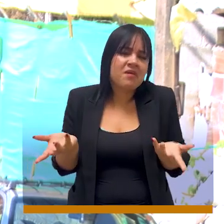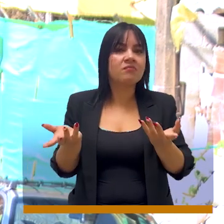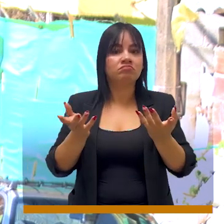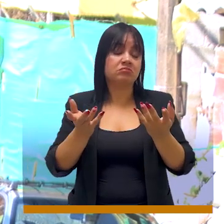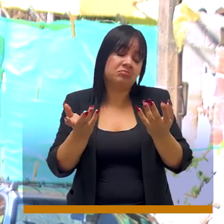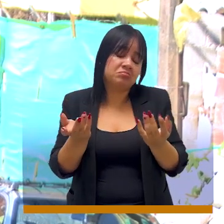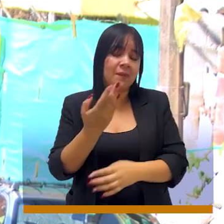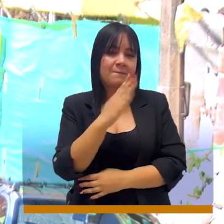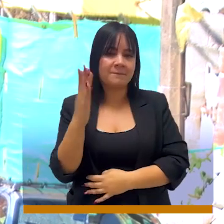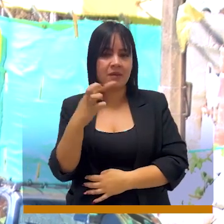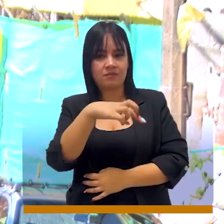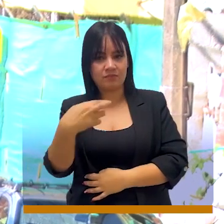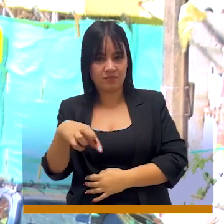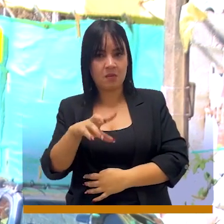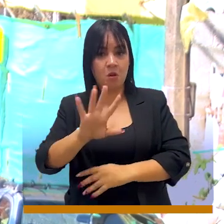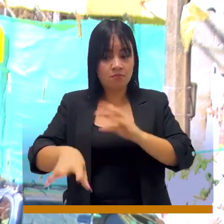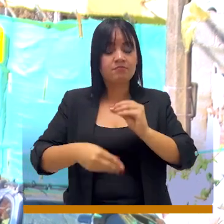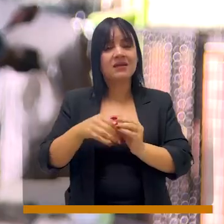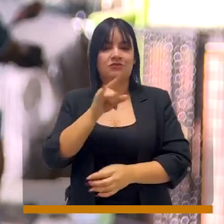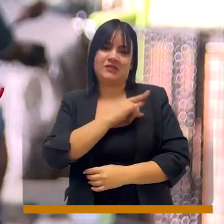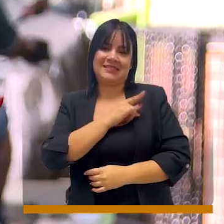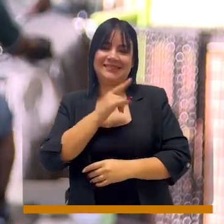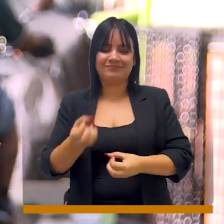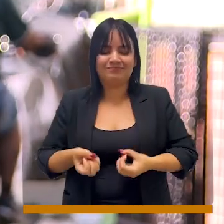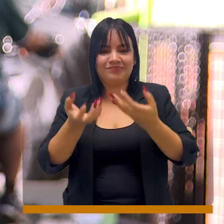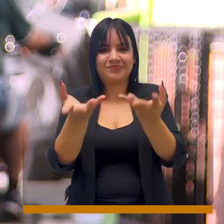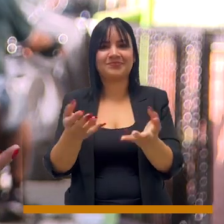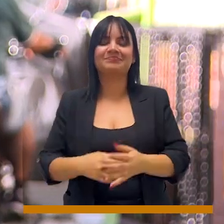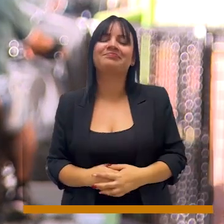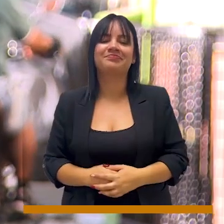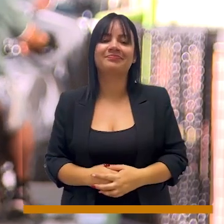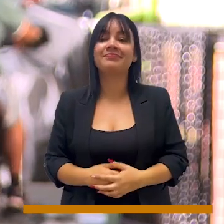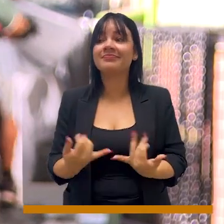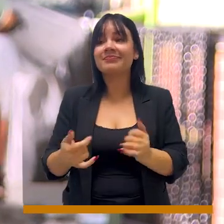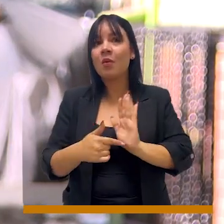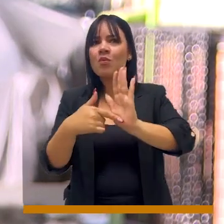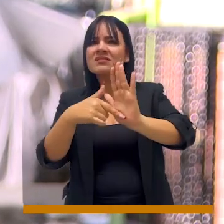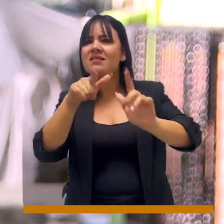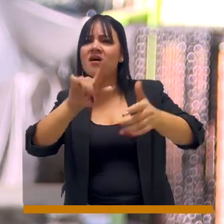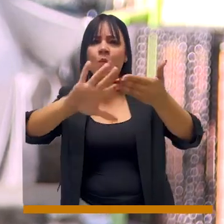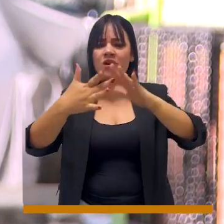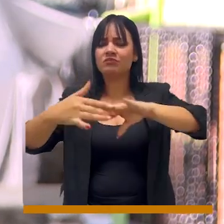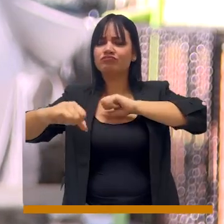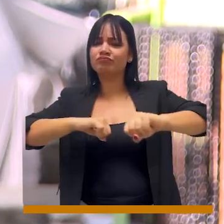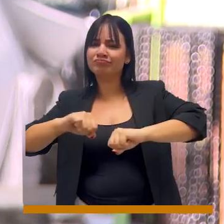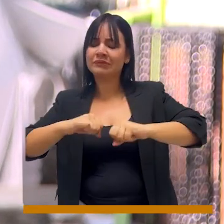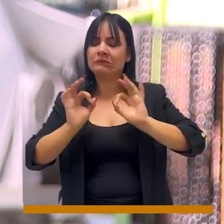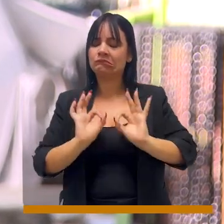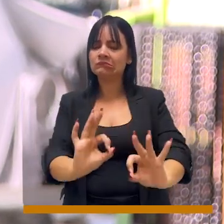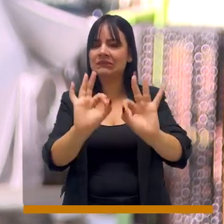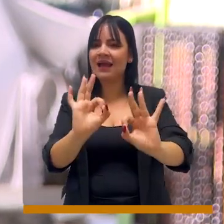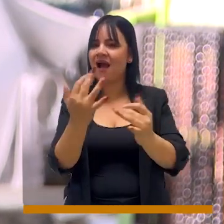básica, la educación básica, sino también la universitaria. Este es el resultado de un trabajo de comunidad, por ende nuestro